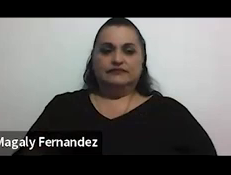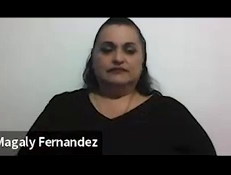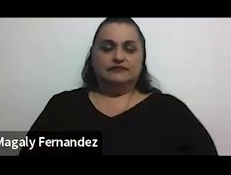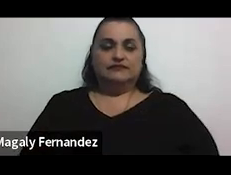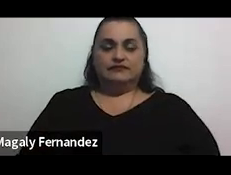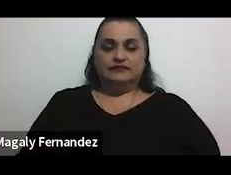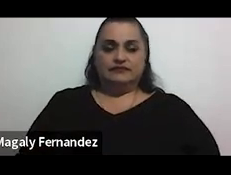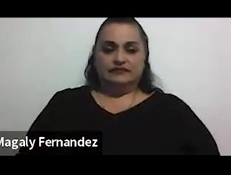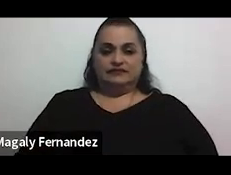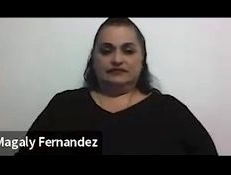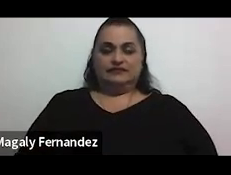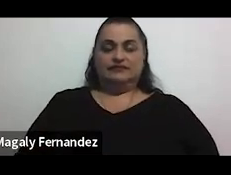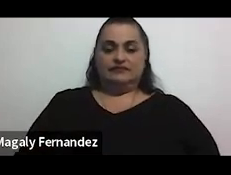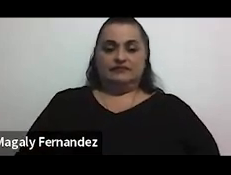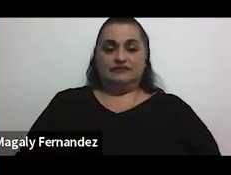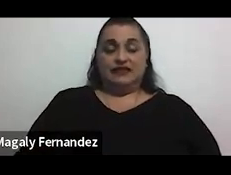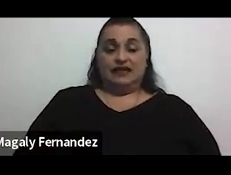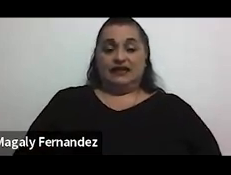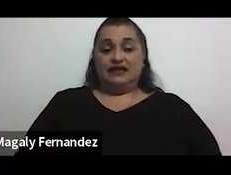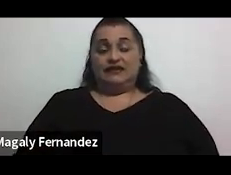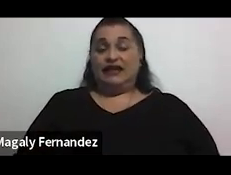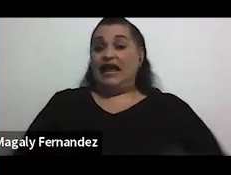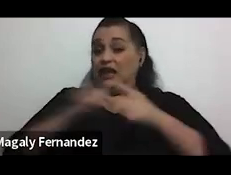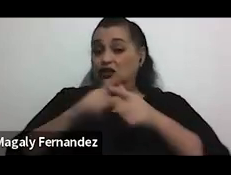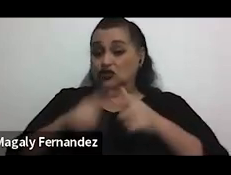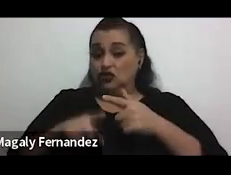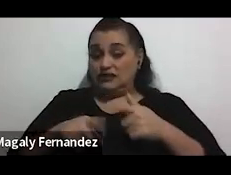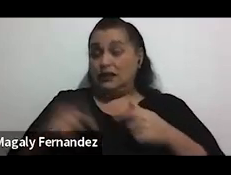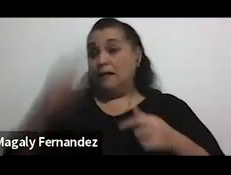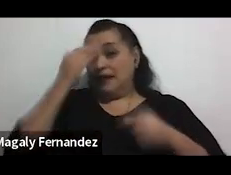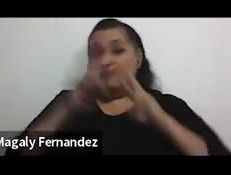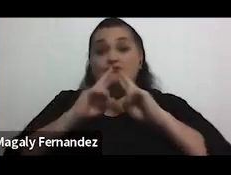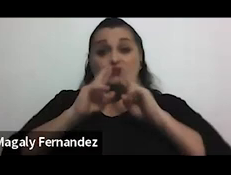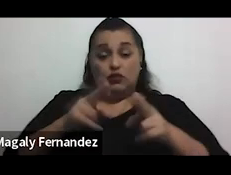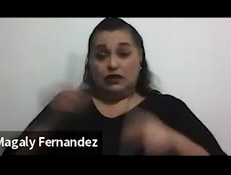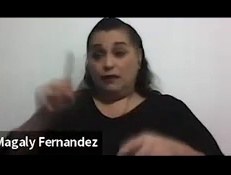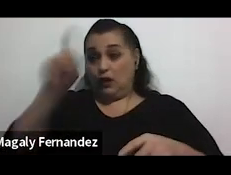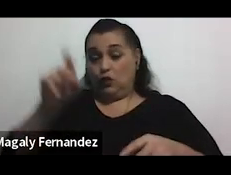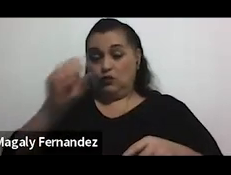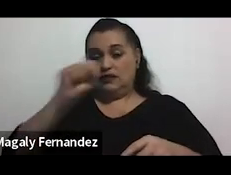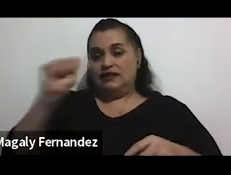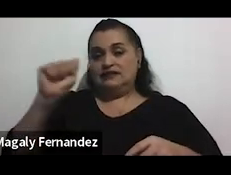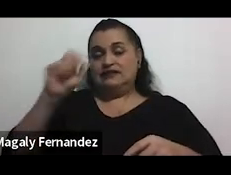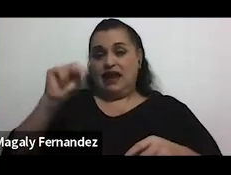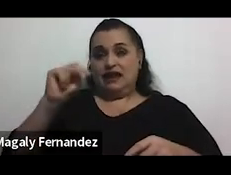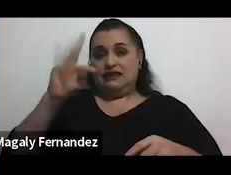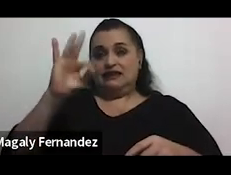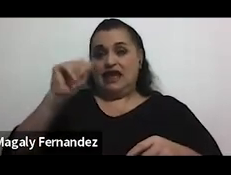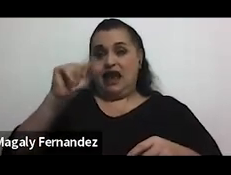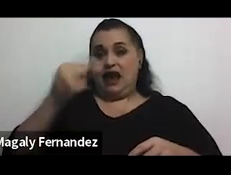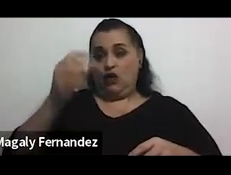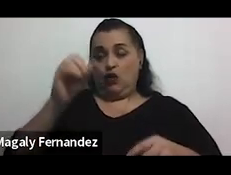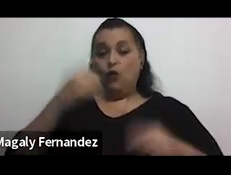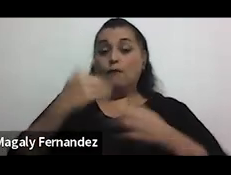entonces partimos claramente como para responder un poco a la pregunta de Santiago a que si hay un proceso